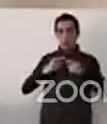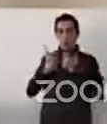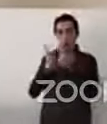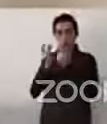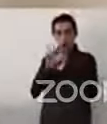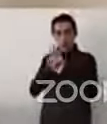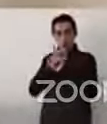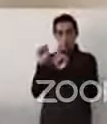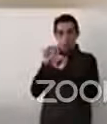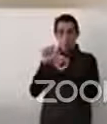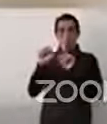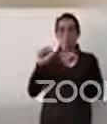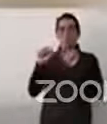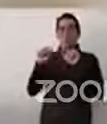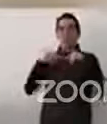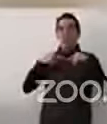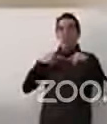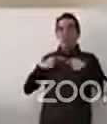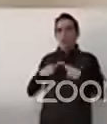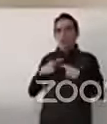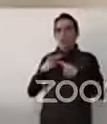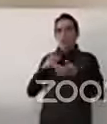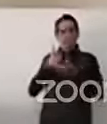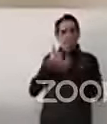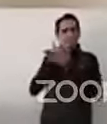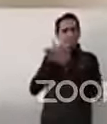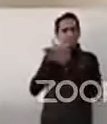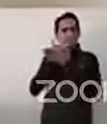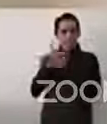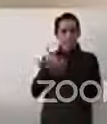personas que pertenecen al grupo de situación de vulnerabilidad.